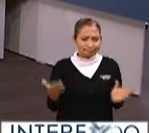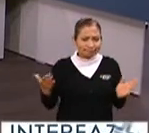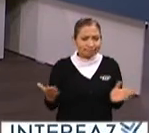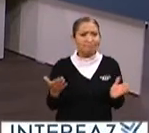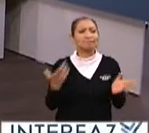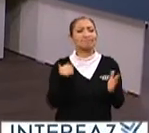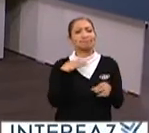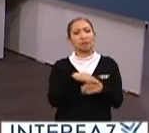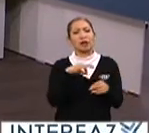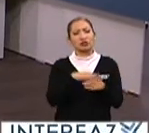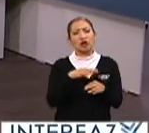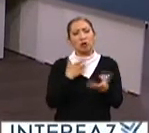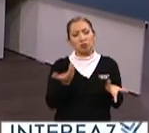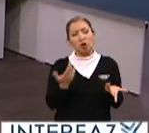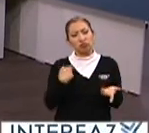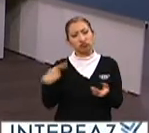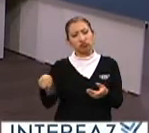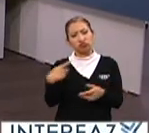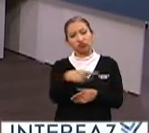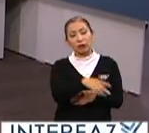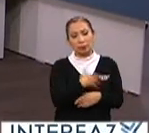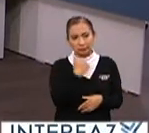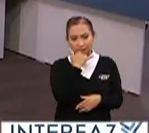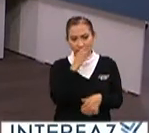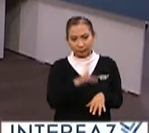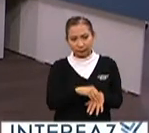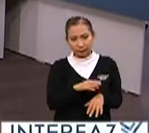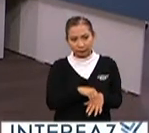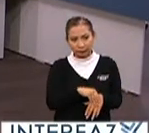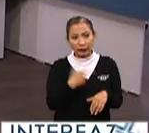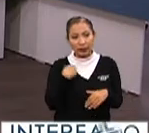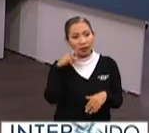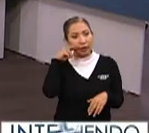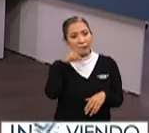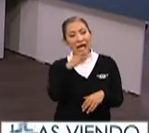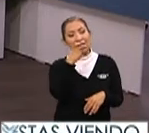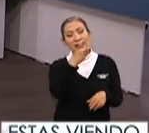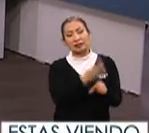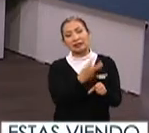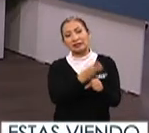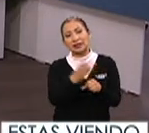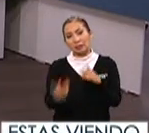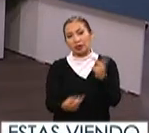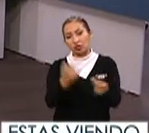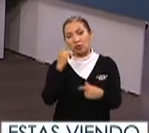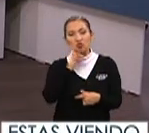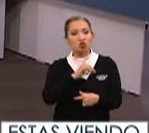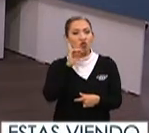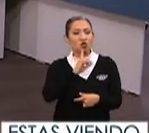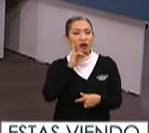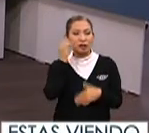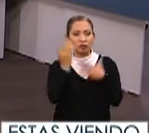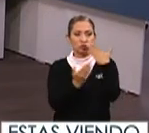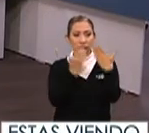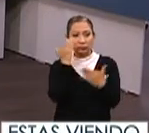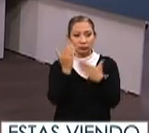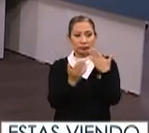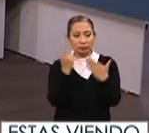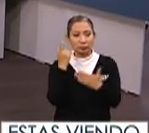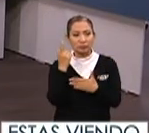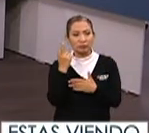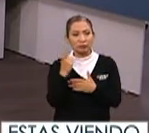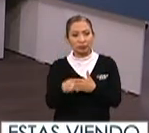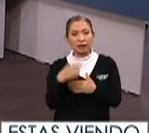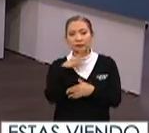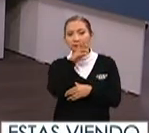este voto, este ejercicio democrático. Si me lo permiten, vamos a ver esta tercera pregunta de esta joven estudiante para